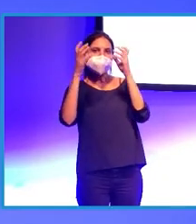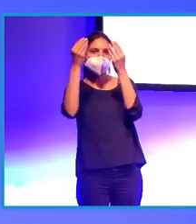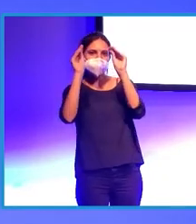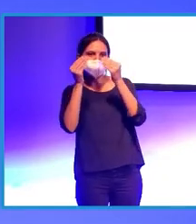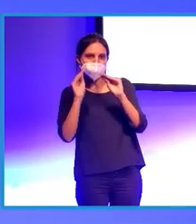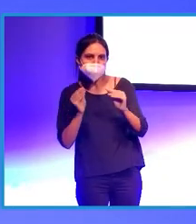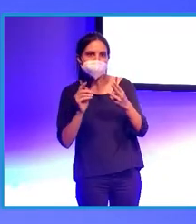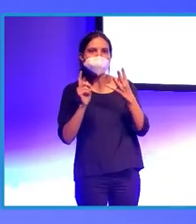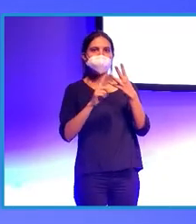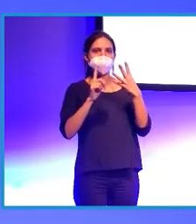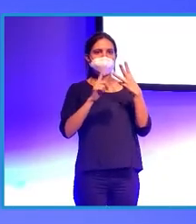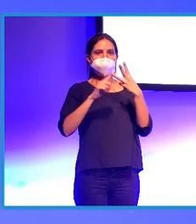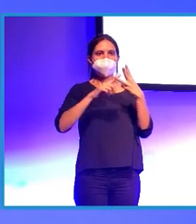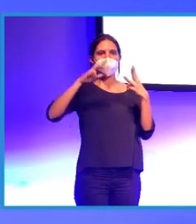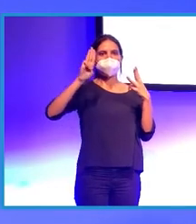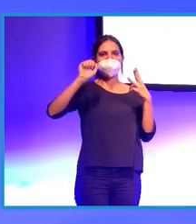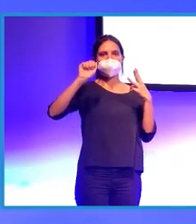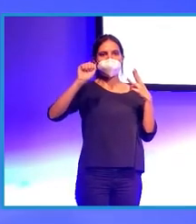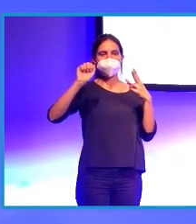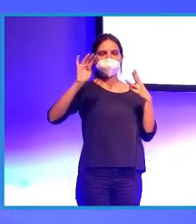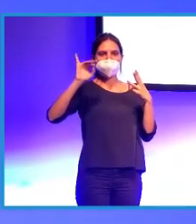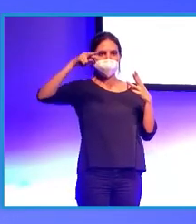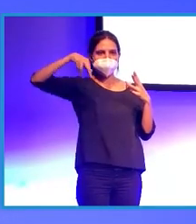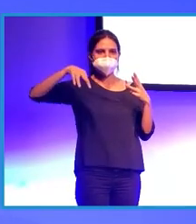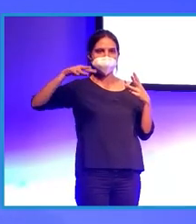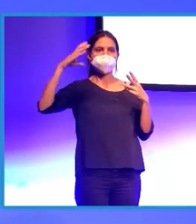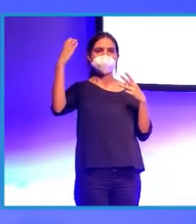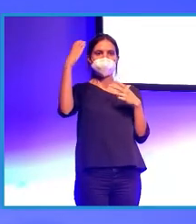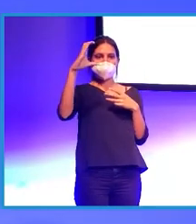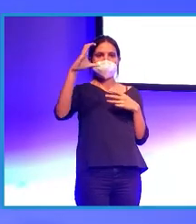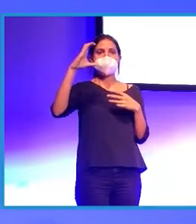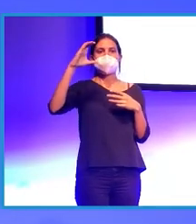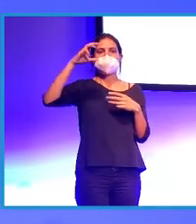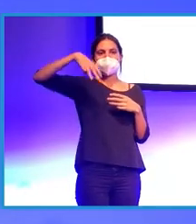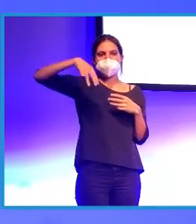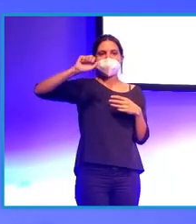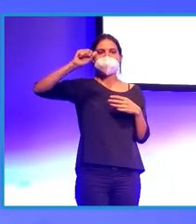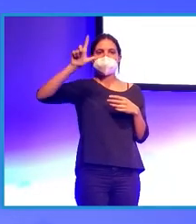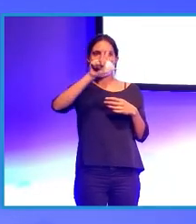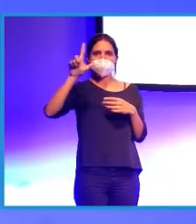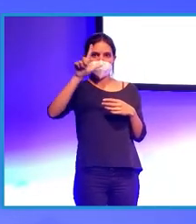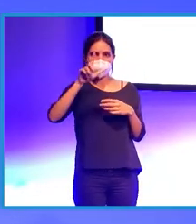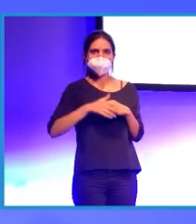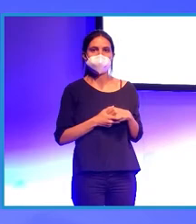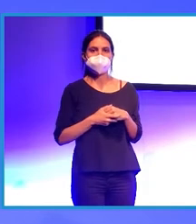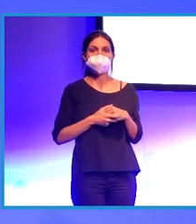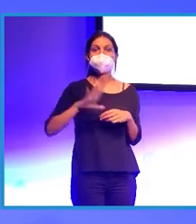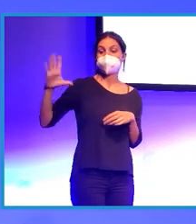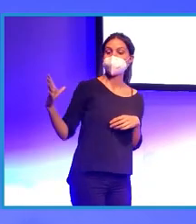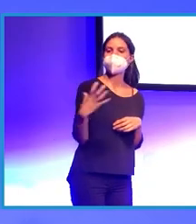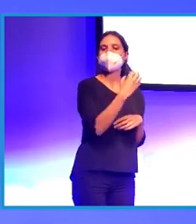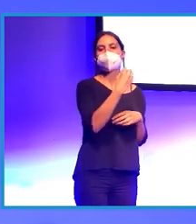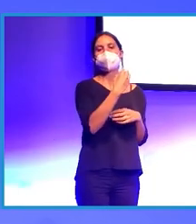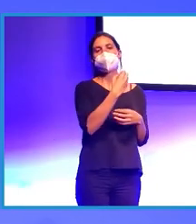Pinter. Hay mucho software. Creo que trabajar con todos es lo correcto. Porque un solo